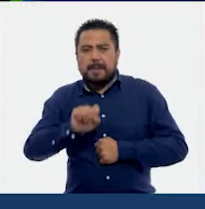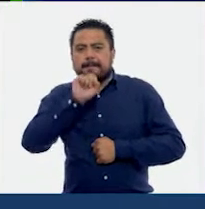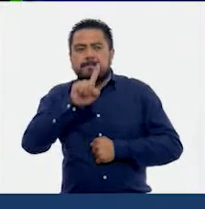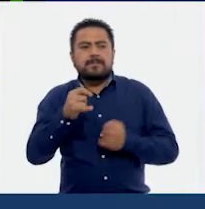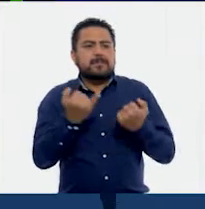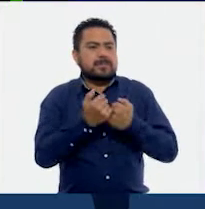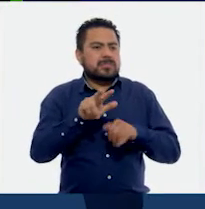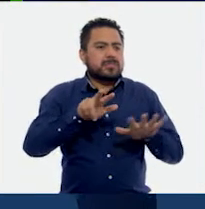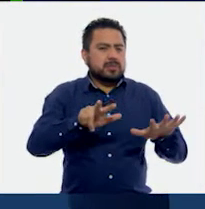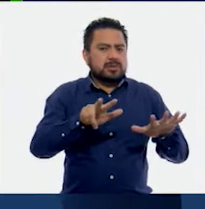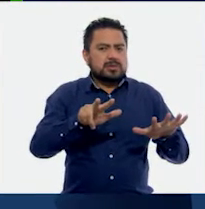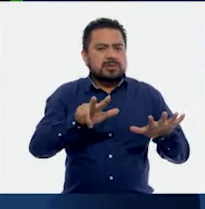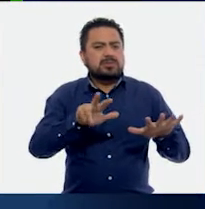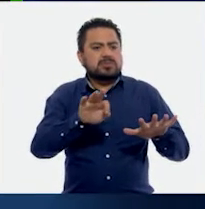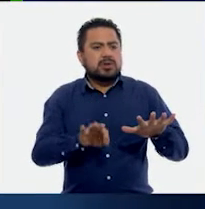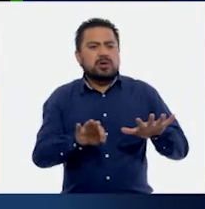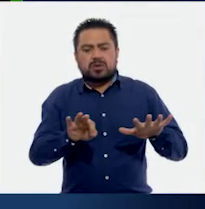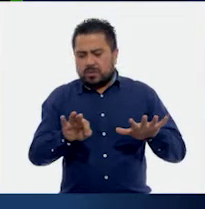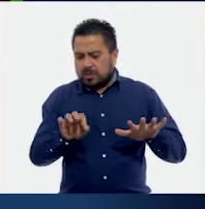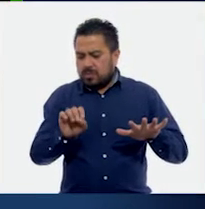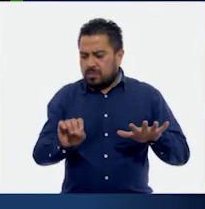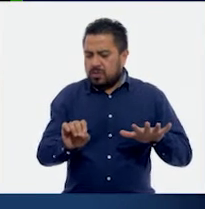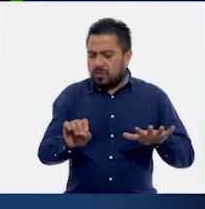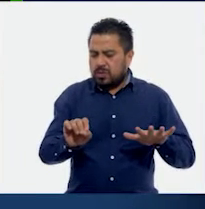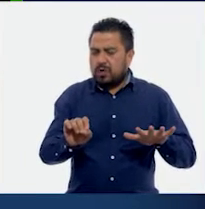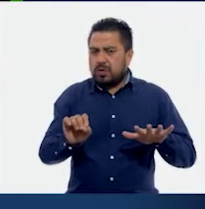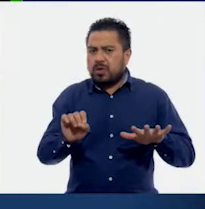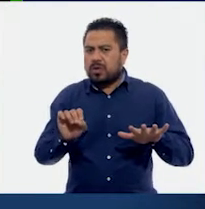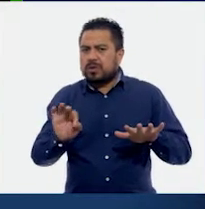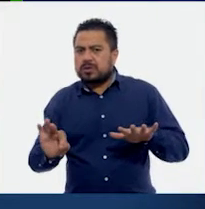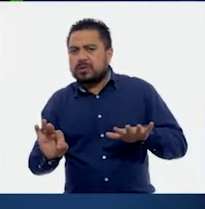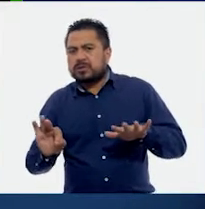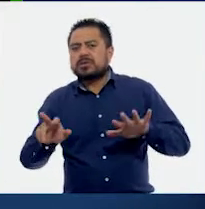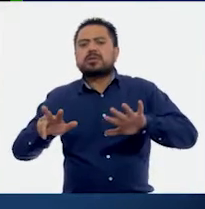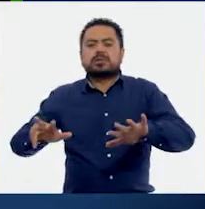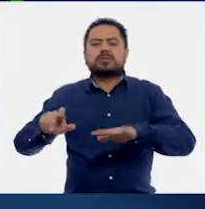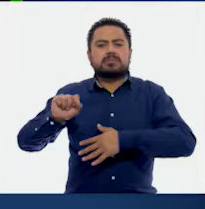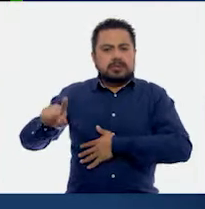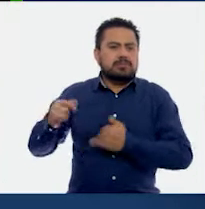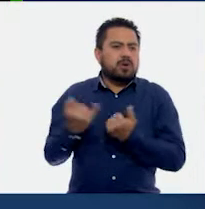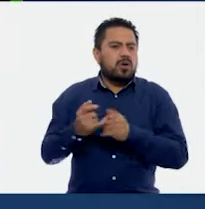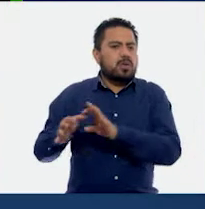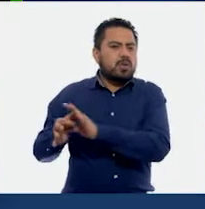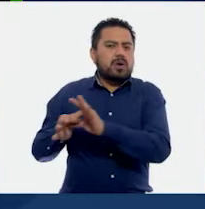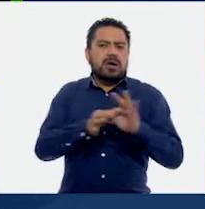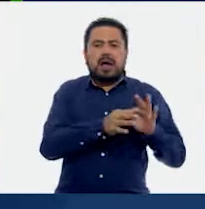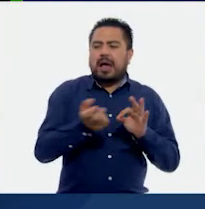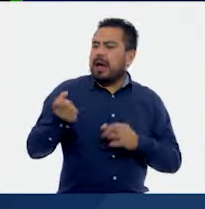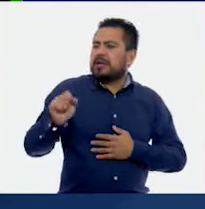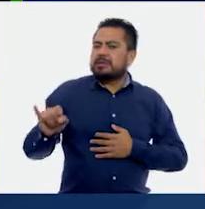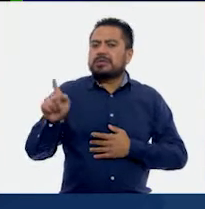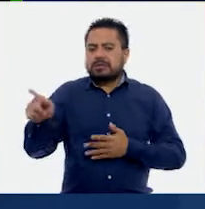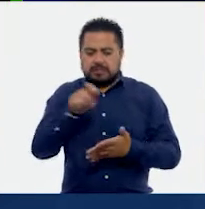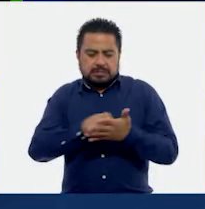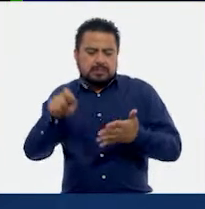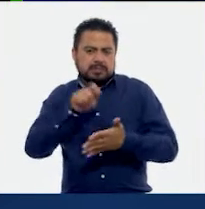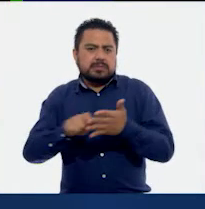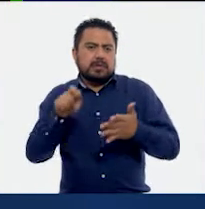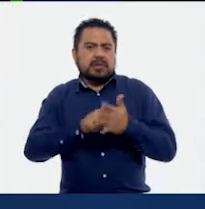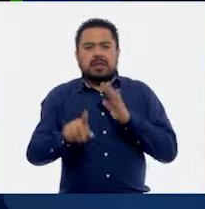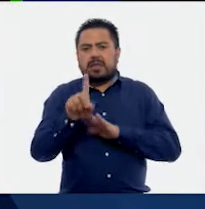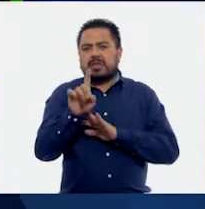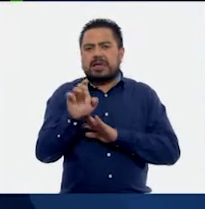mismo que 10 centésimas y 8 centésimas, que son 18 centésimas. De modo que esto está escrito en forma